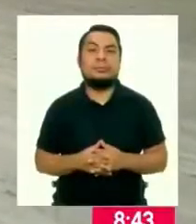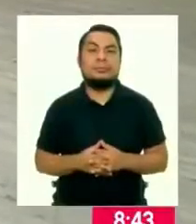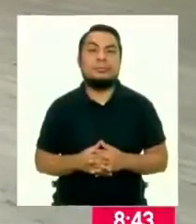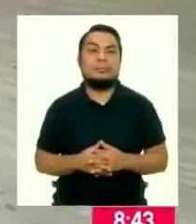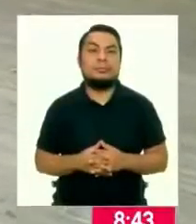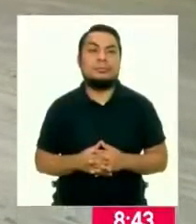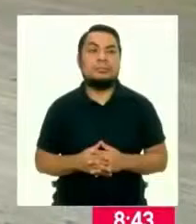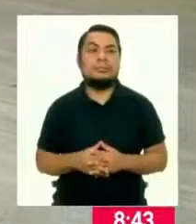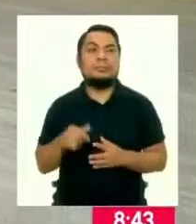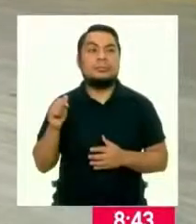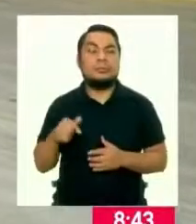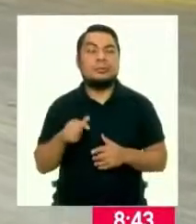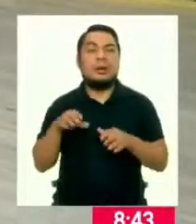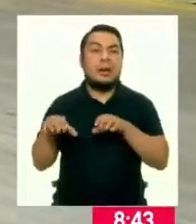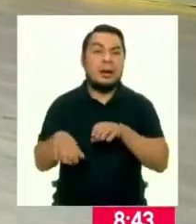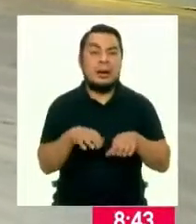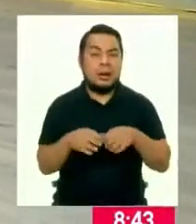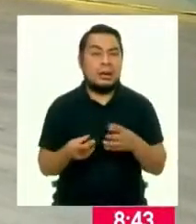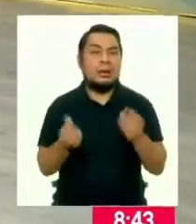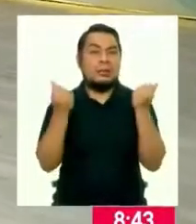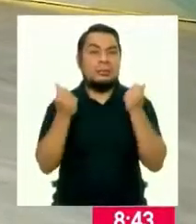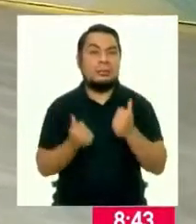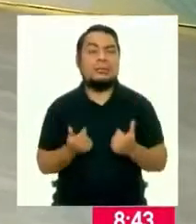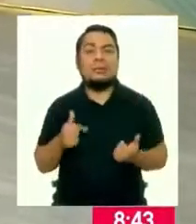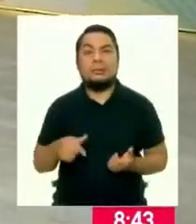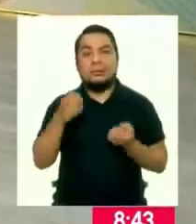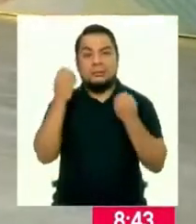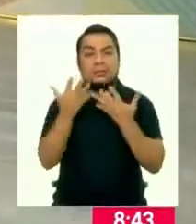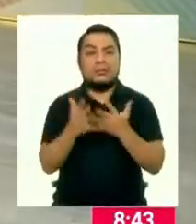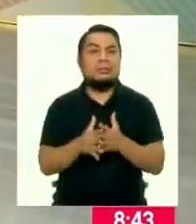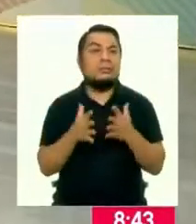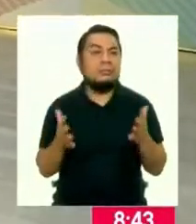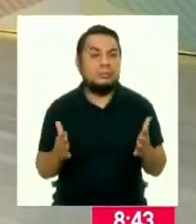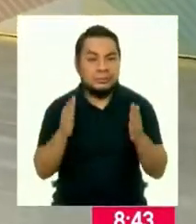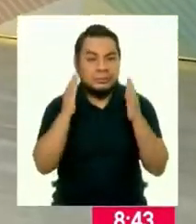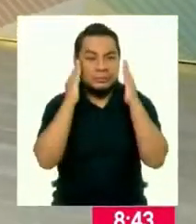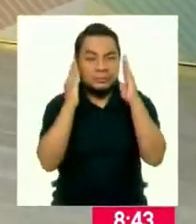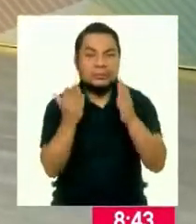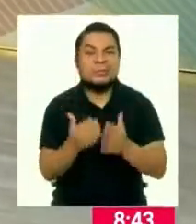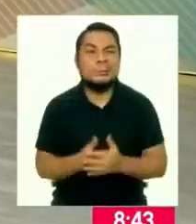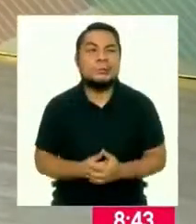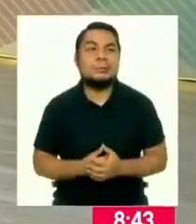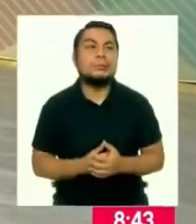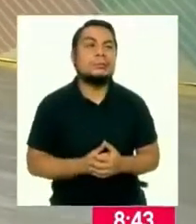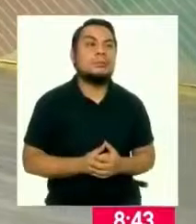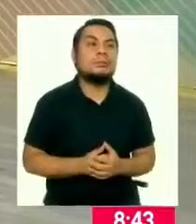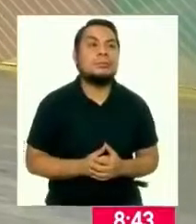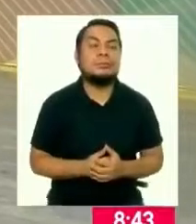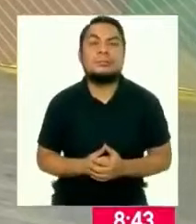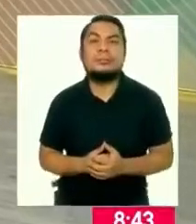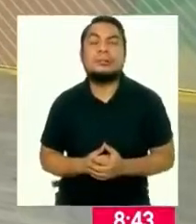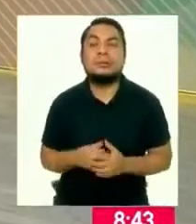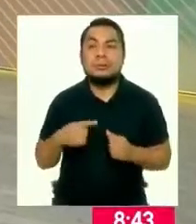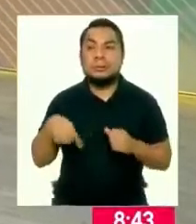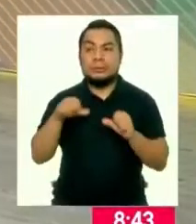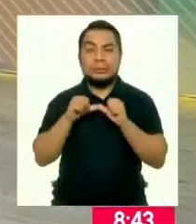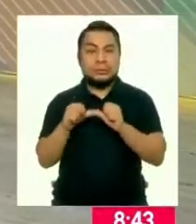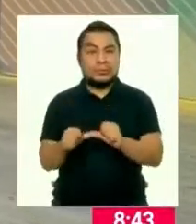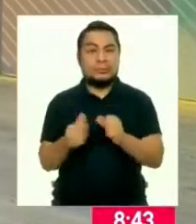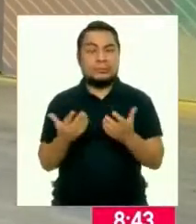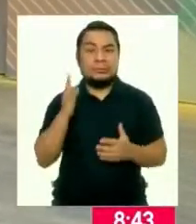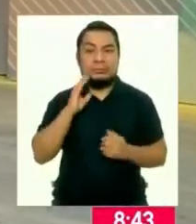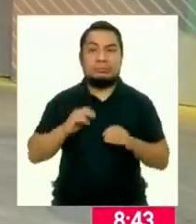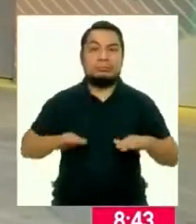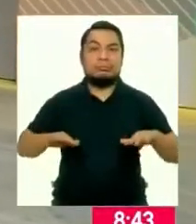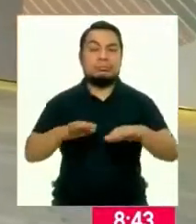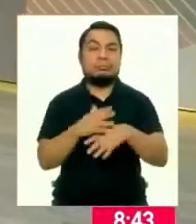Es hora de actuar. Un dato que a mí me ha llamado tremendamente la atención. Si seguimos contaminando nuestros